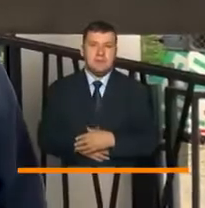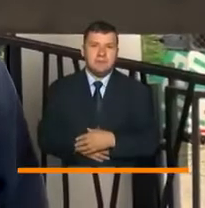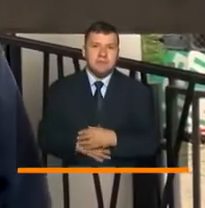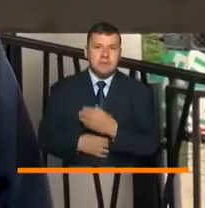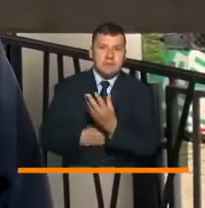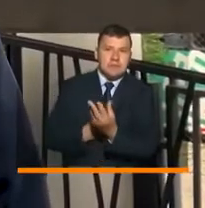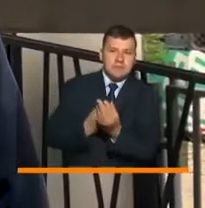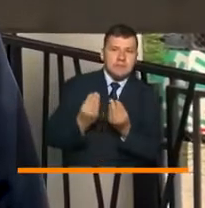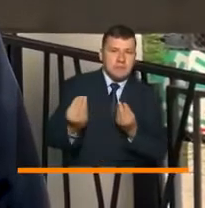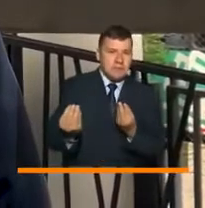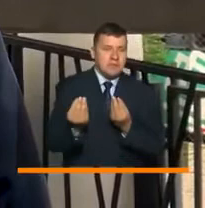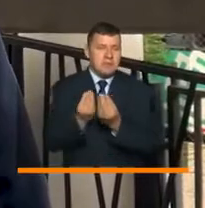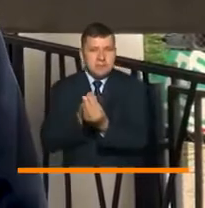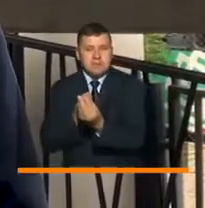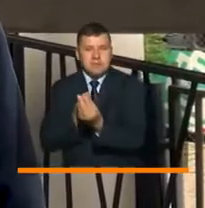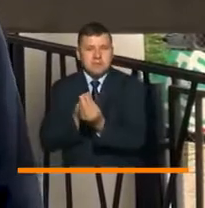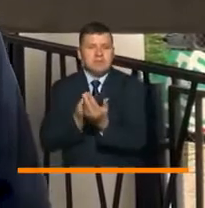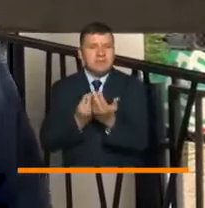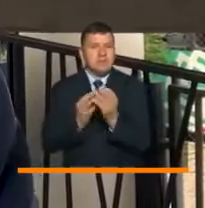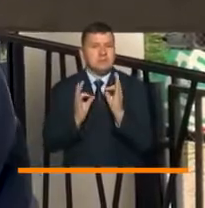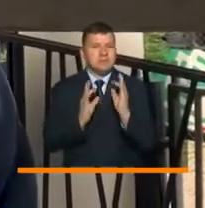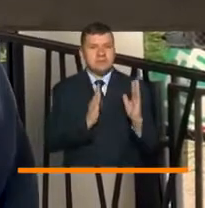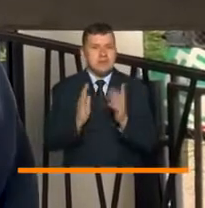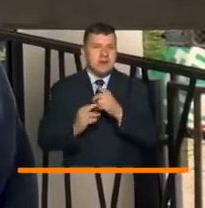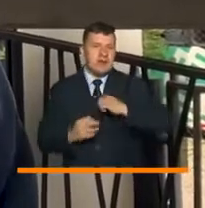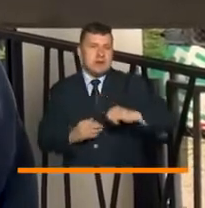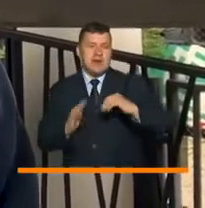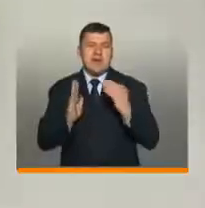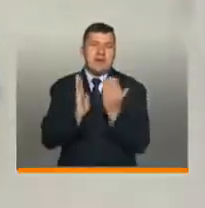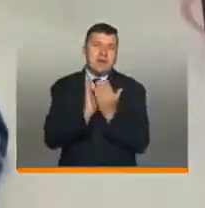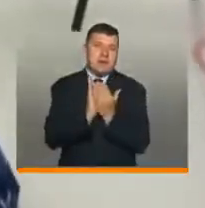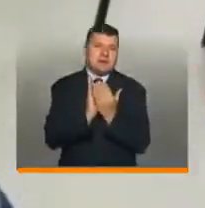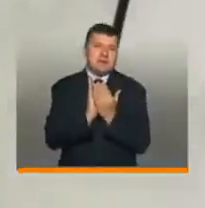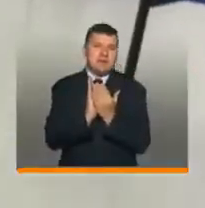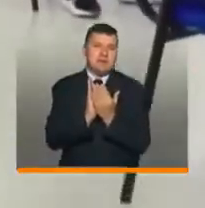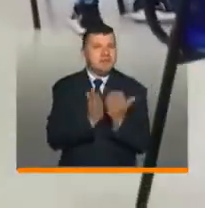alternancia es una manera de garantizar el derecho a la educación.